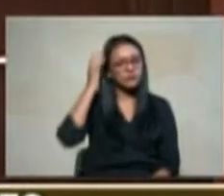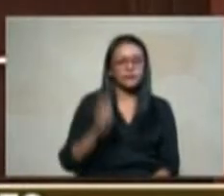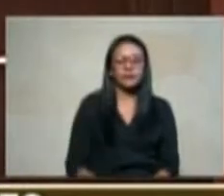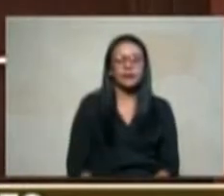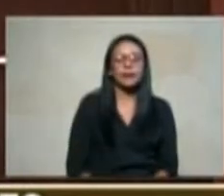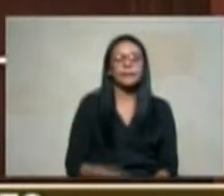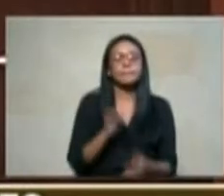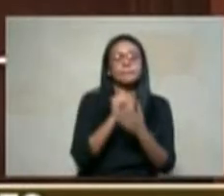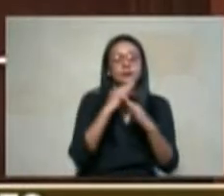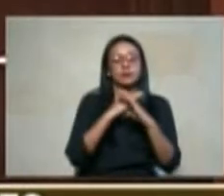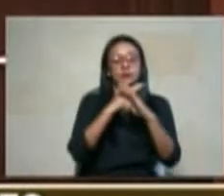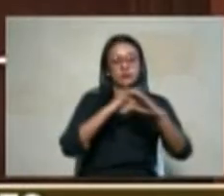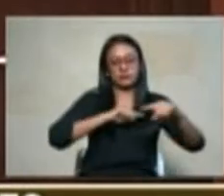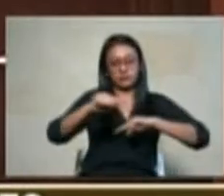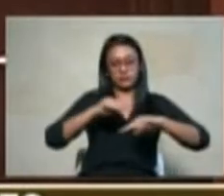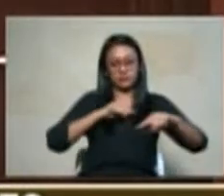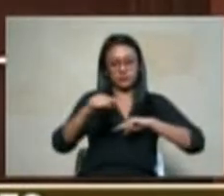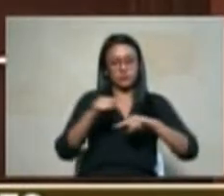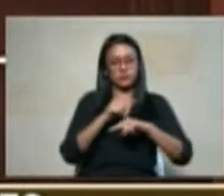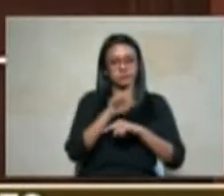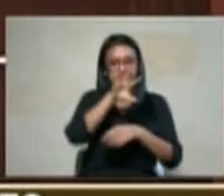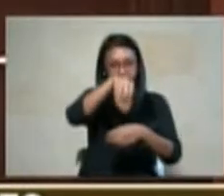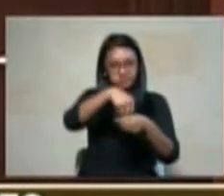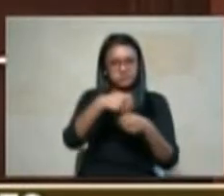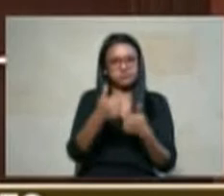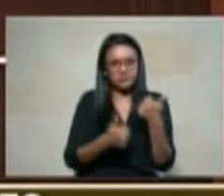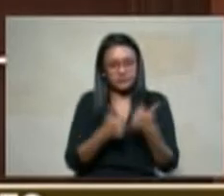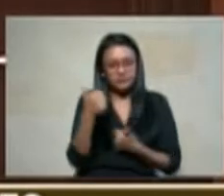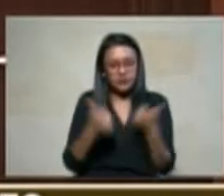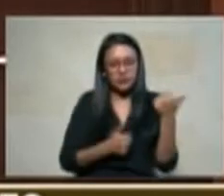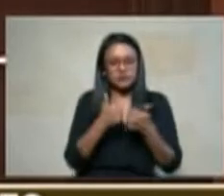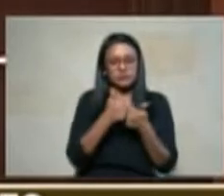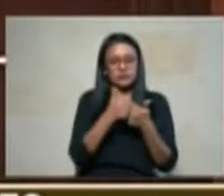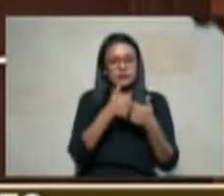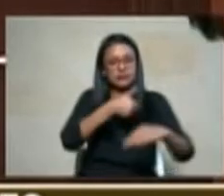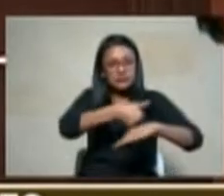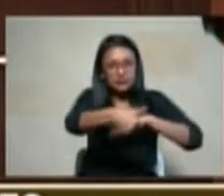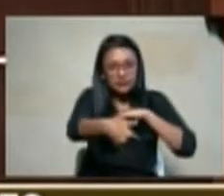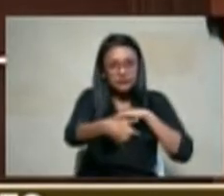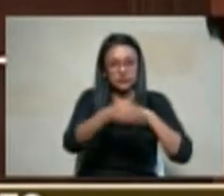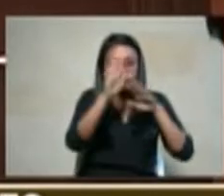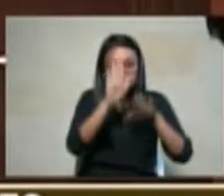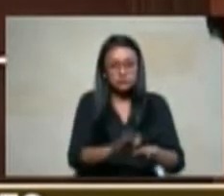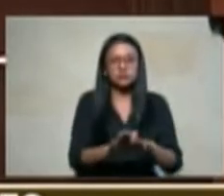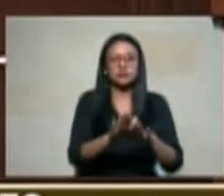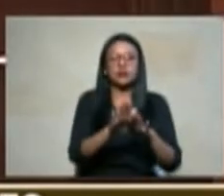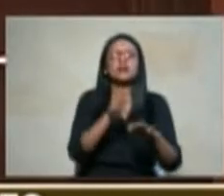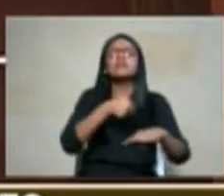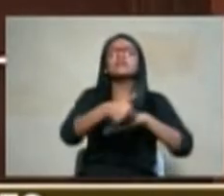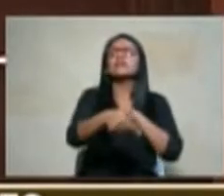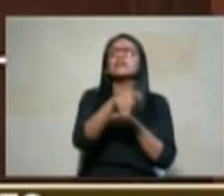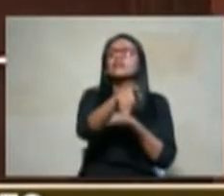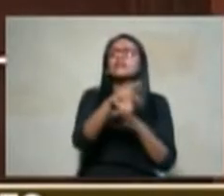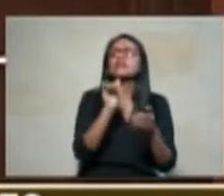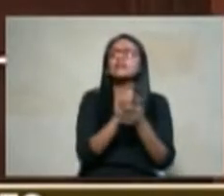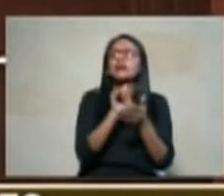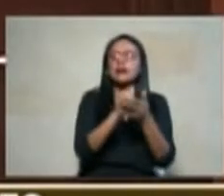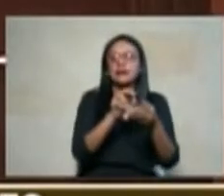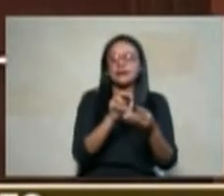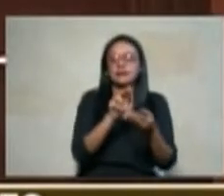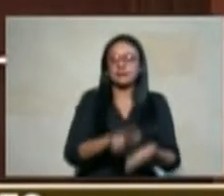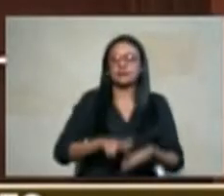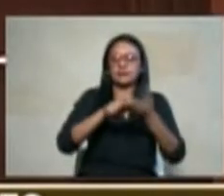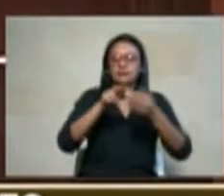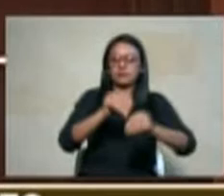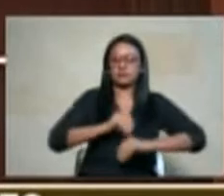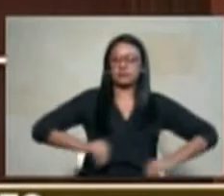la reclamación como tal es ejercido por la unidad de restitución de tierras vuelvo a insistir es